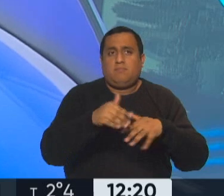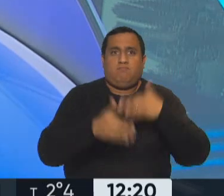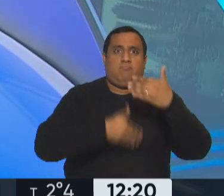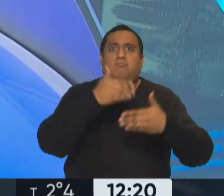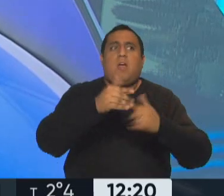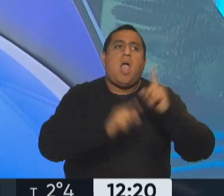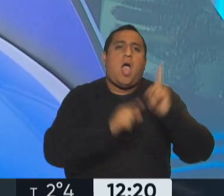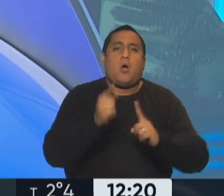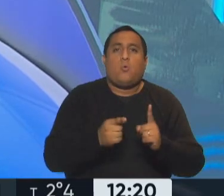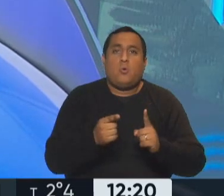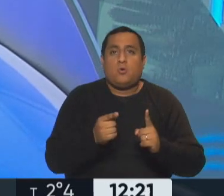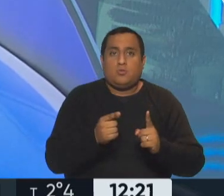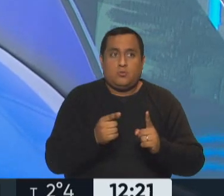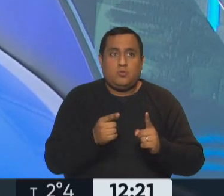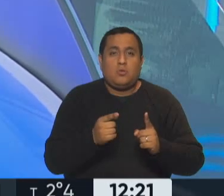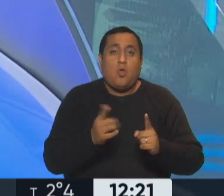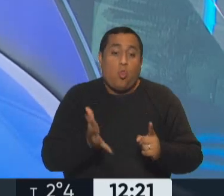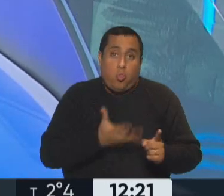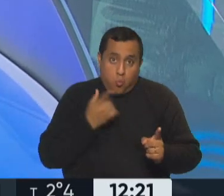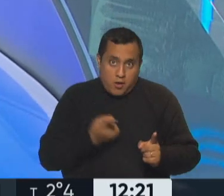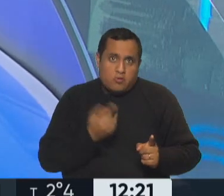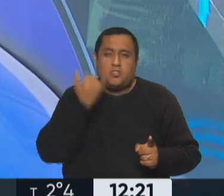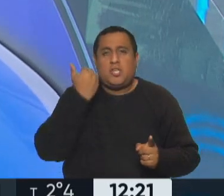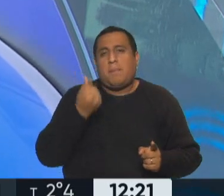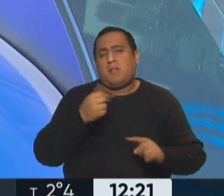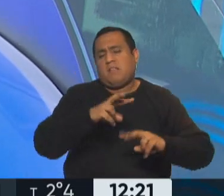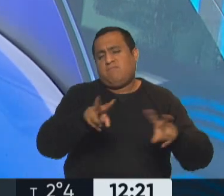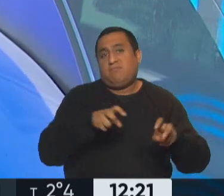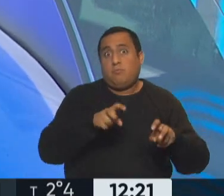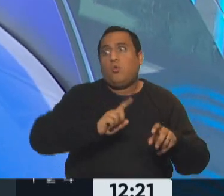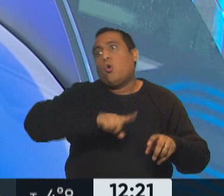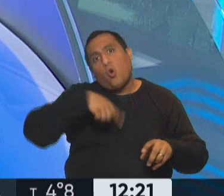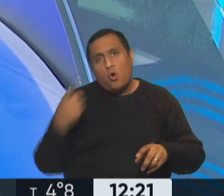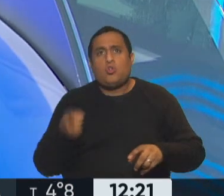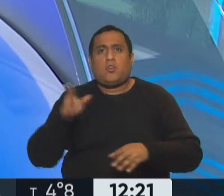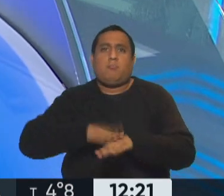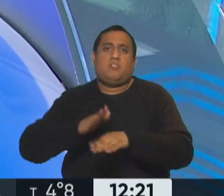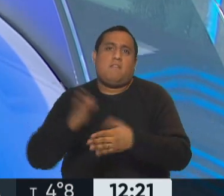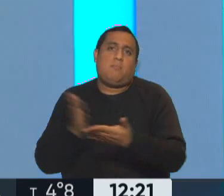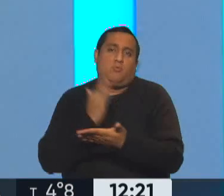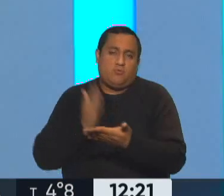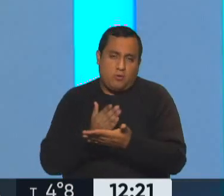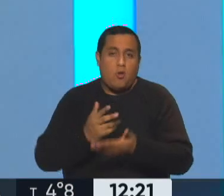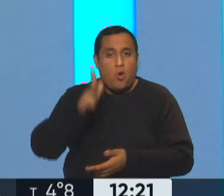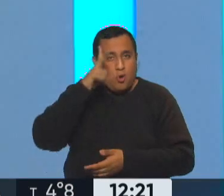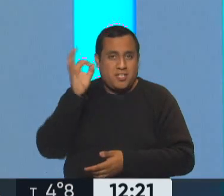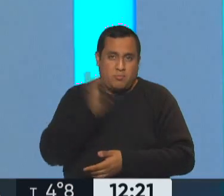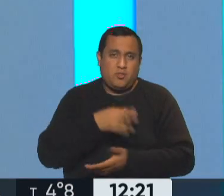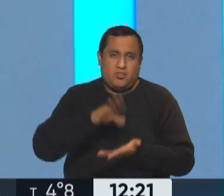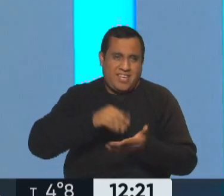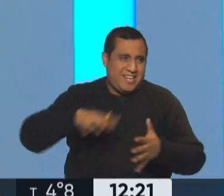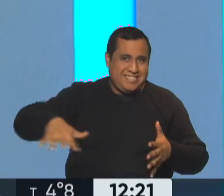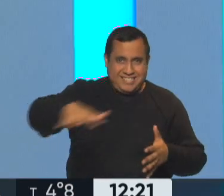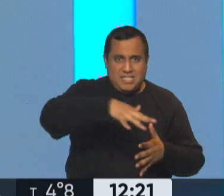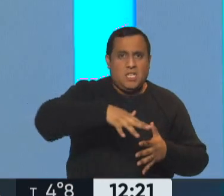gana plata simplemente porque es el dueño de la tierra y otro es el que produce. Exactamente. El 80% de la tierra de la República Argentina